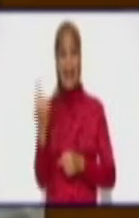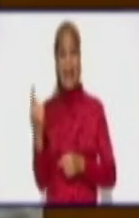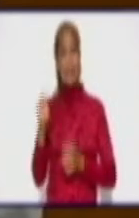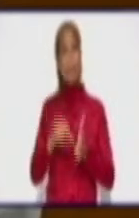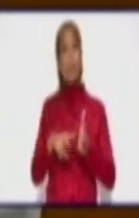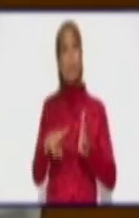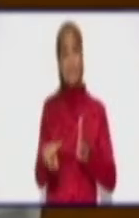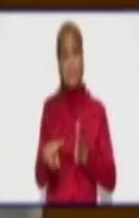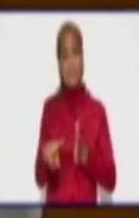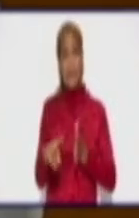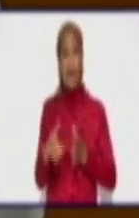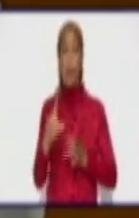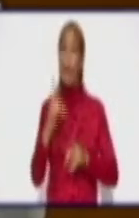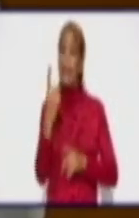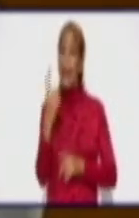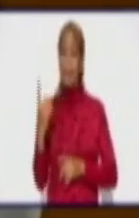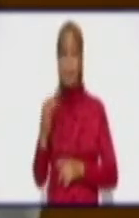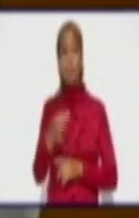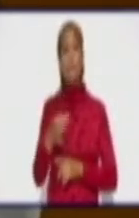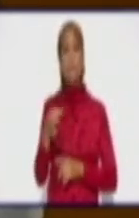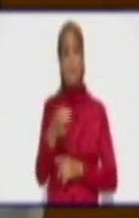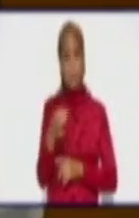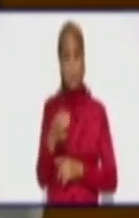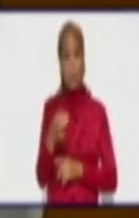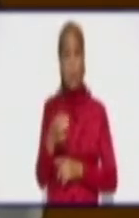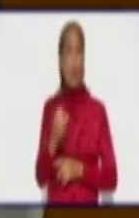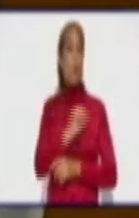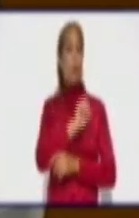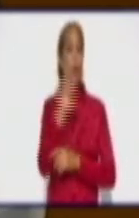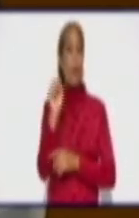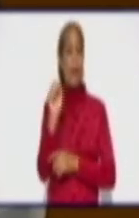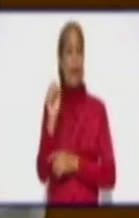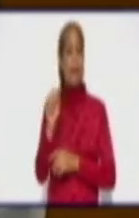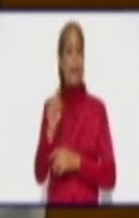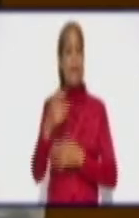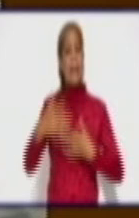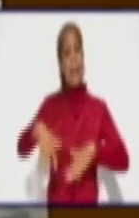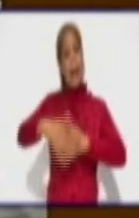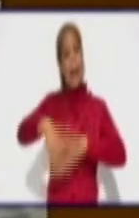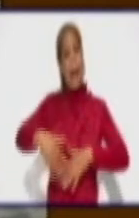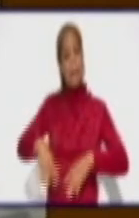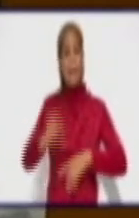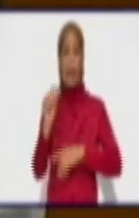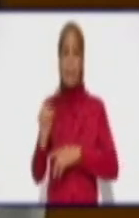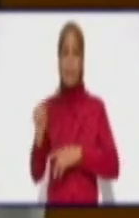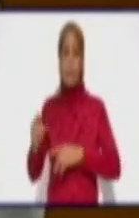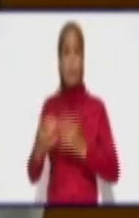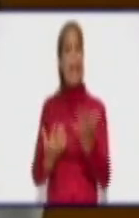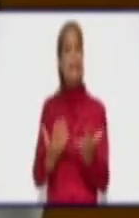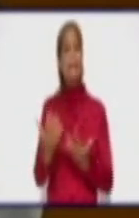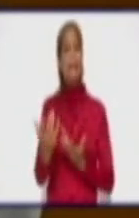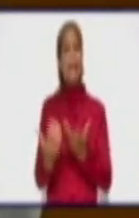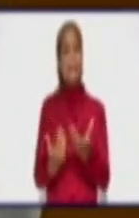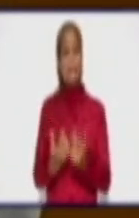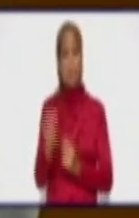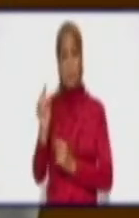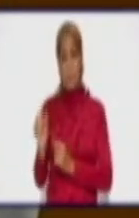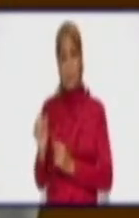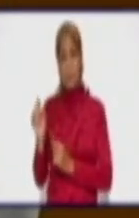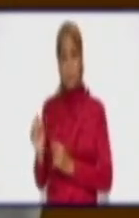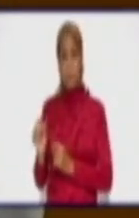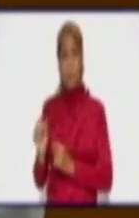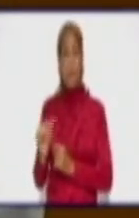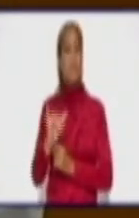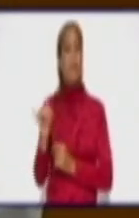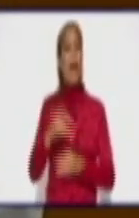acceso a la provincia, a la salida, nosotros con cierre firme y fuerte lo podíamos asegurar. Incluso los movimientos